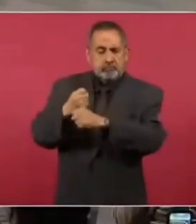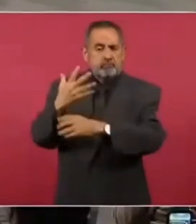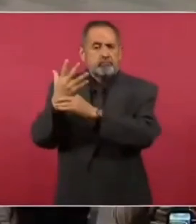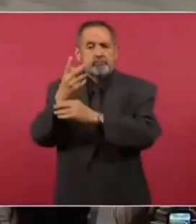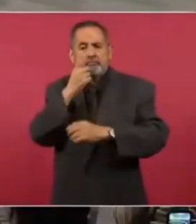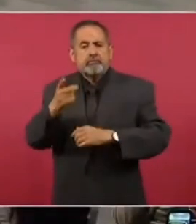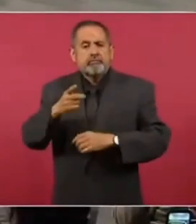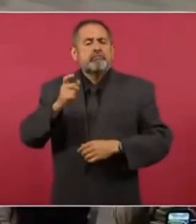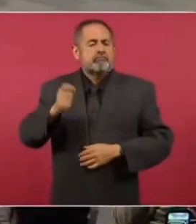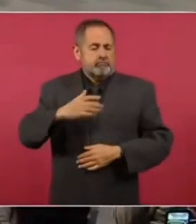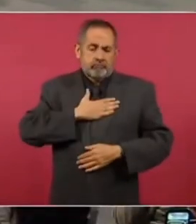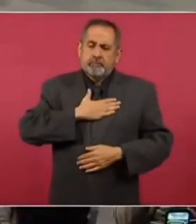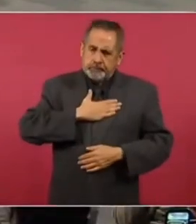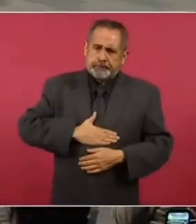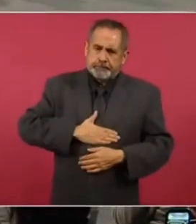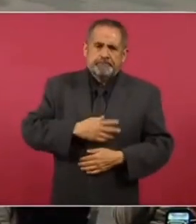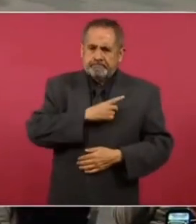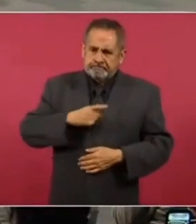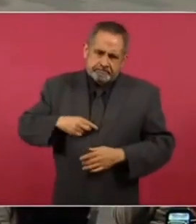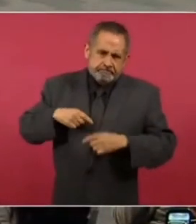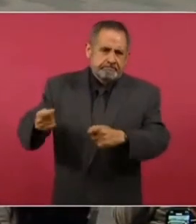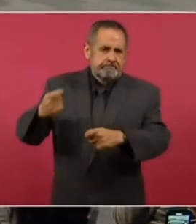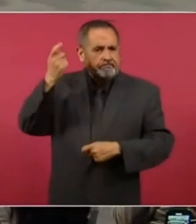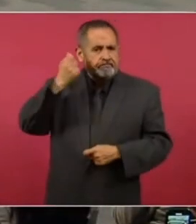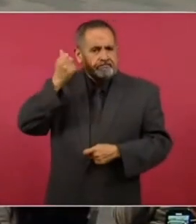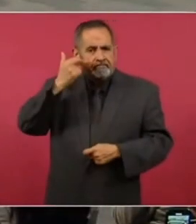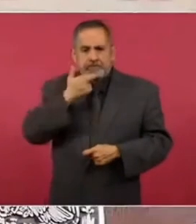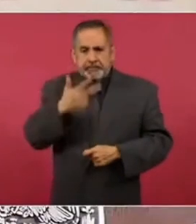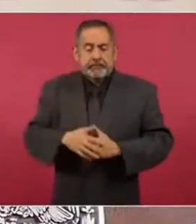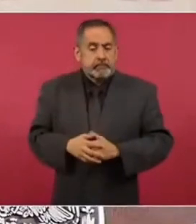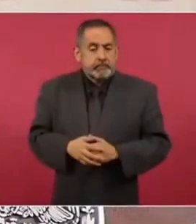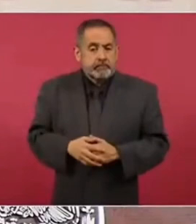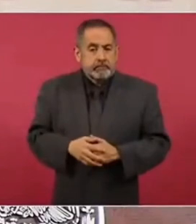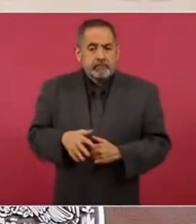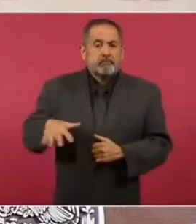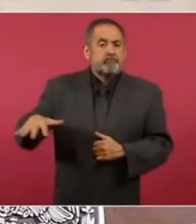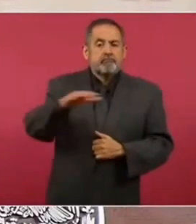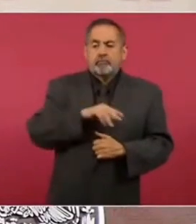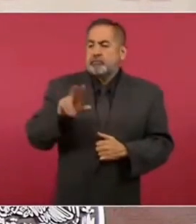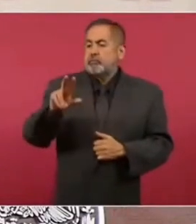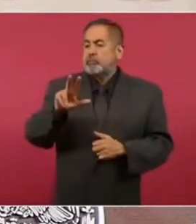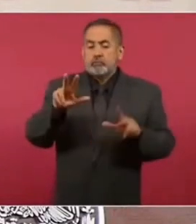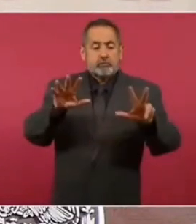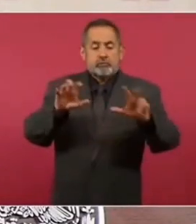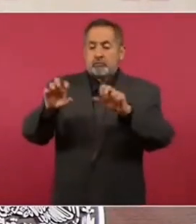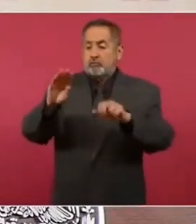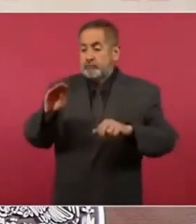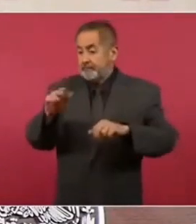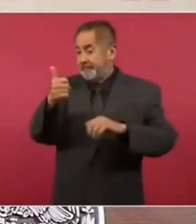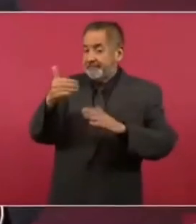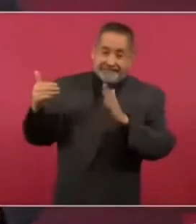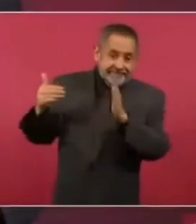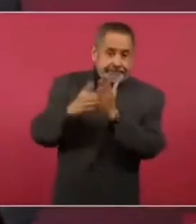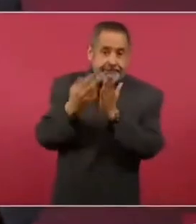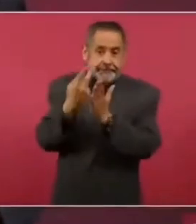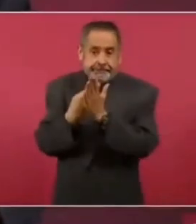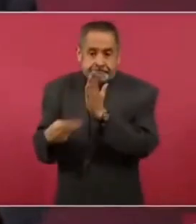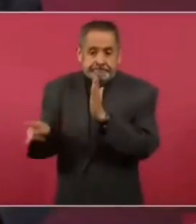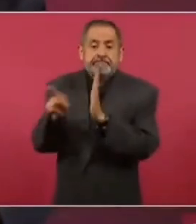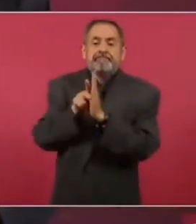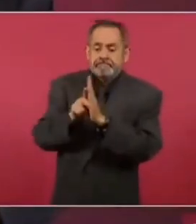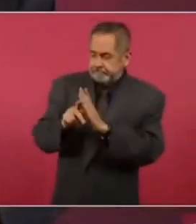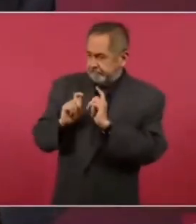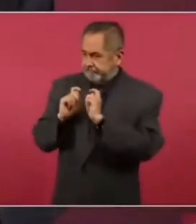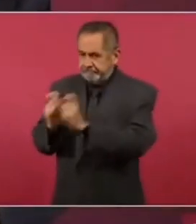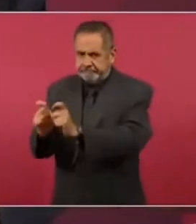Es justo. Al agradecerle ochocientas noventa y seis mil plazas basificadas,